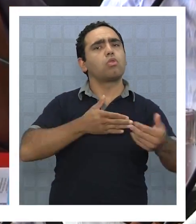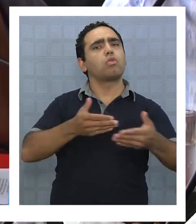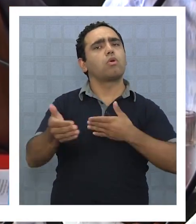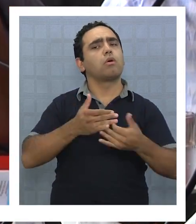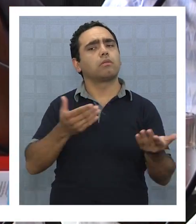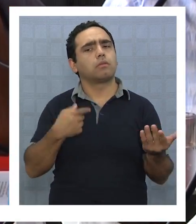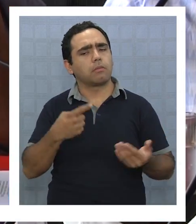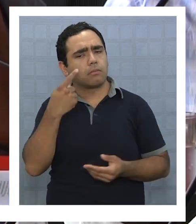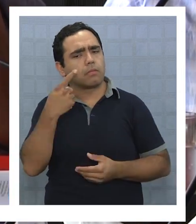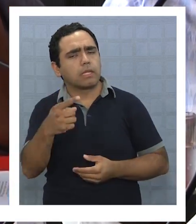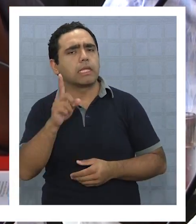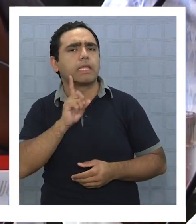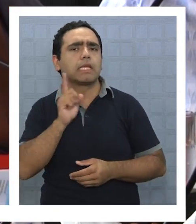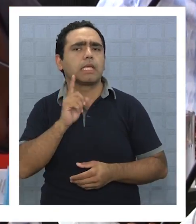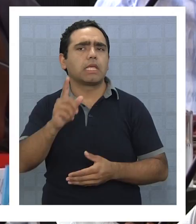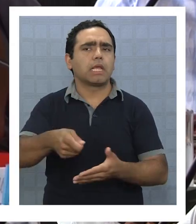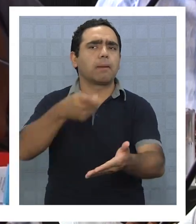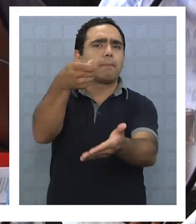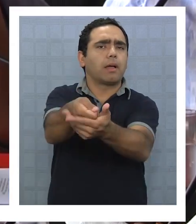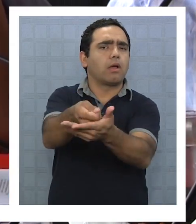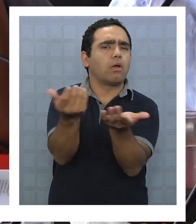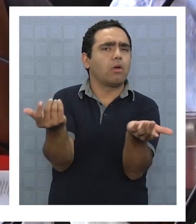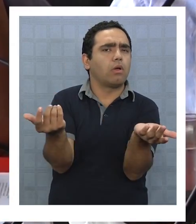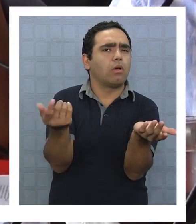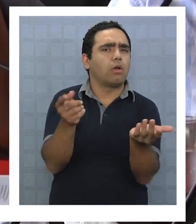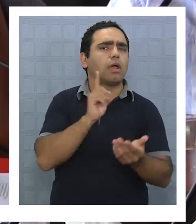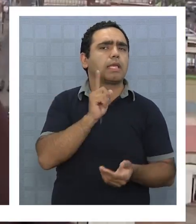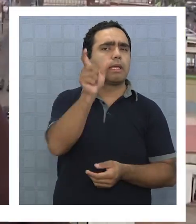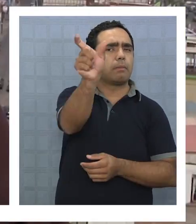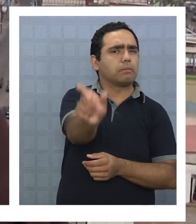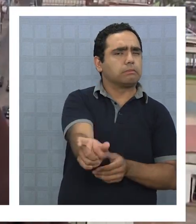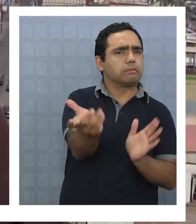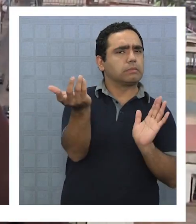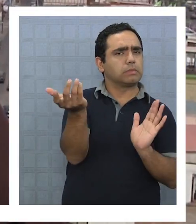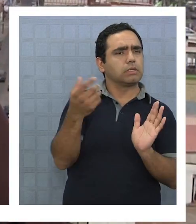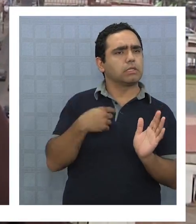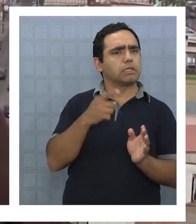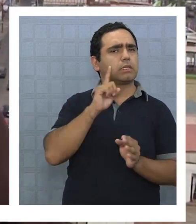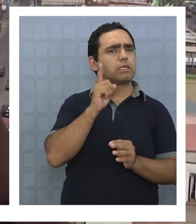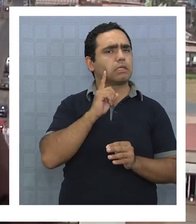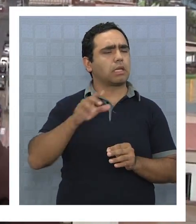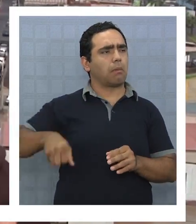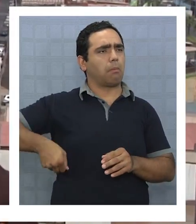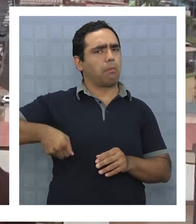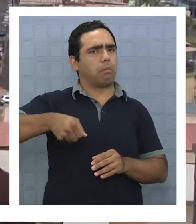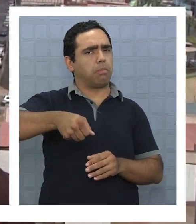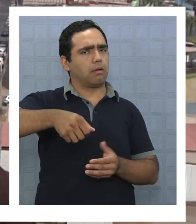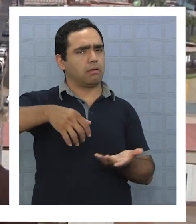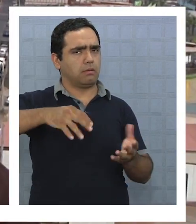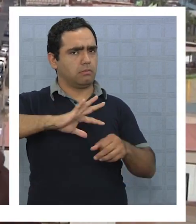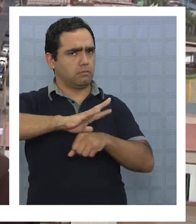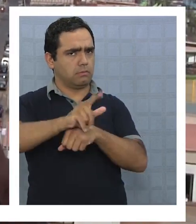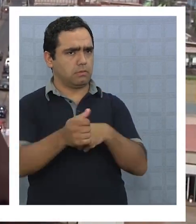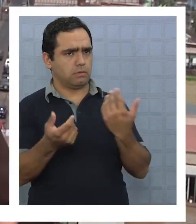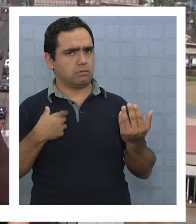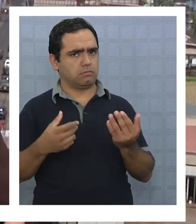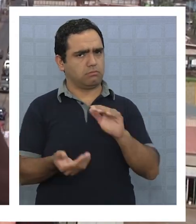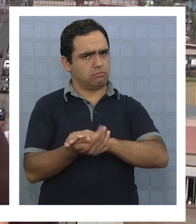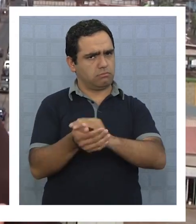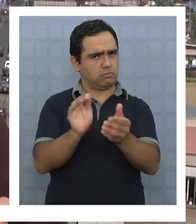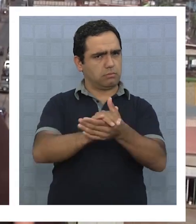están? ¿Para quién fue financiado? ¿Quién fue el lobista? ¿Quién fue el del maletín negro? ¿Cómo se llegó a ese tipo de